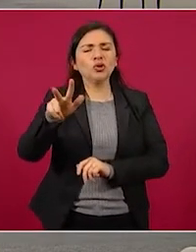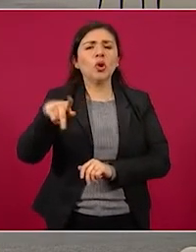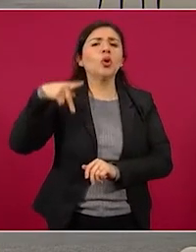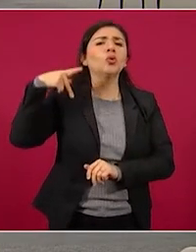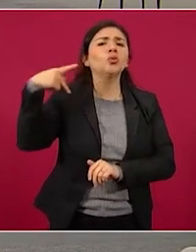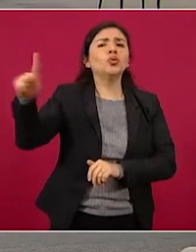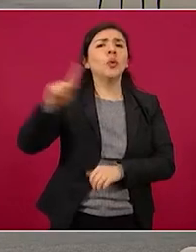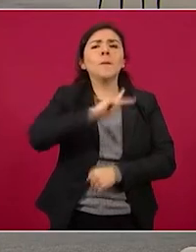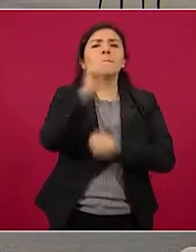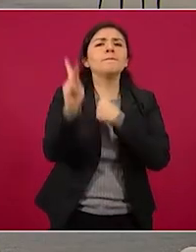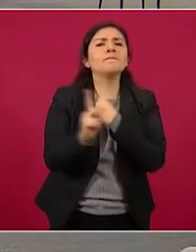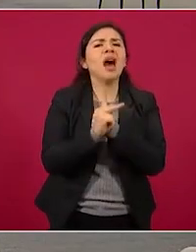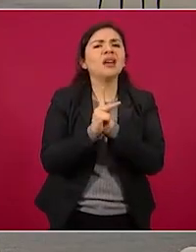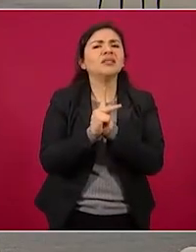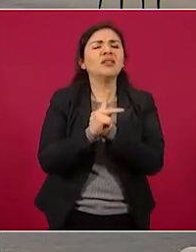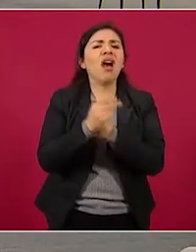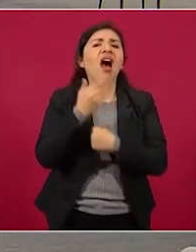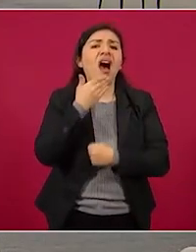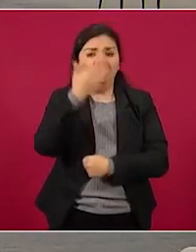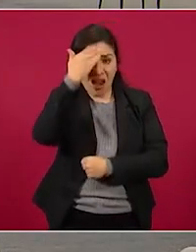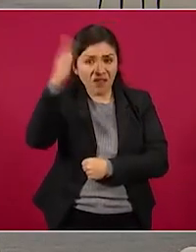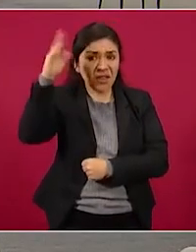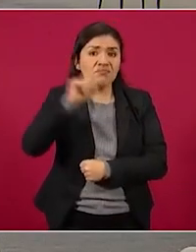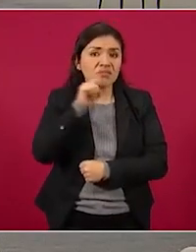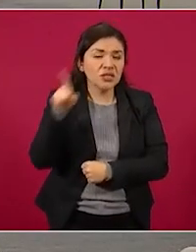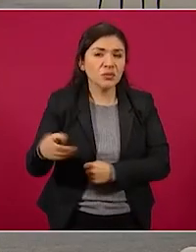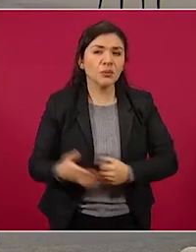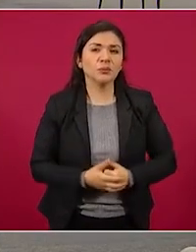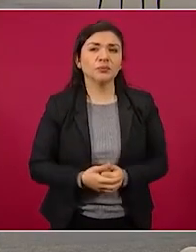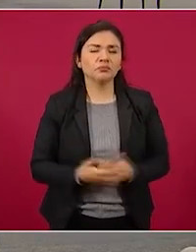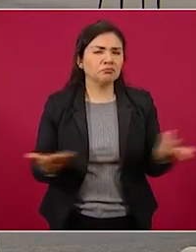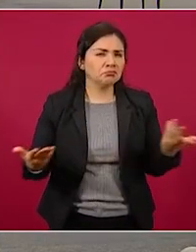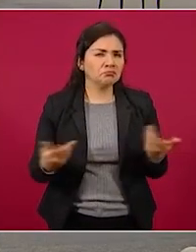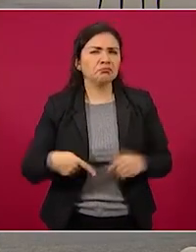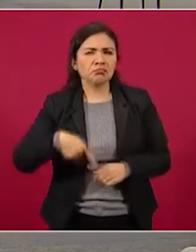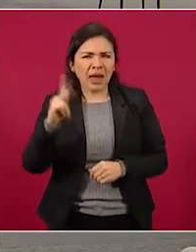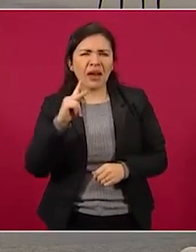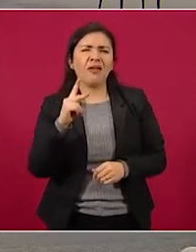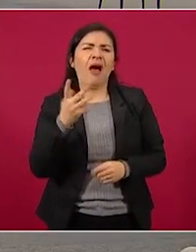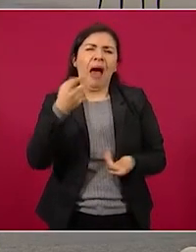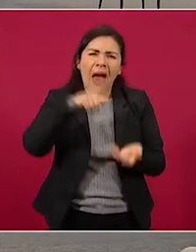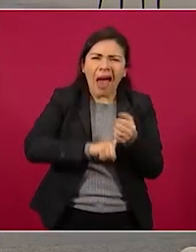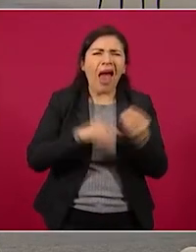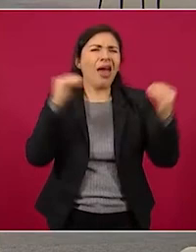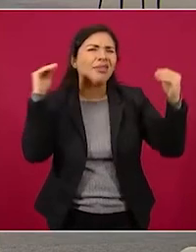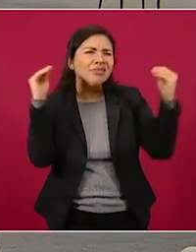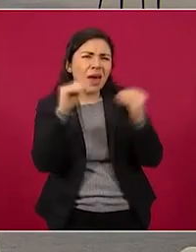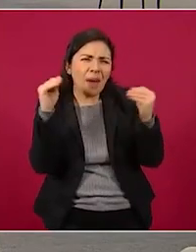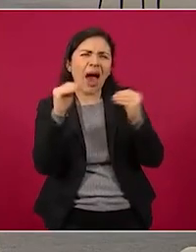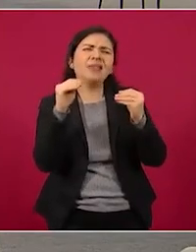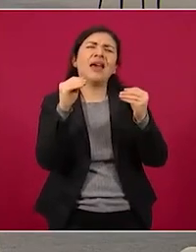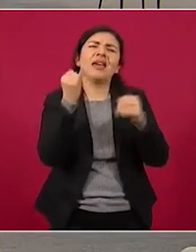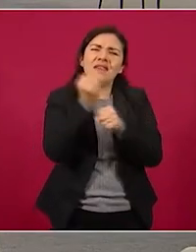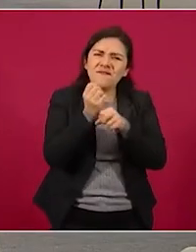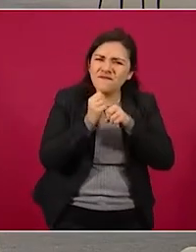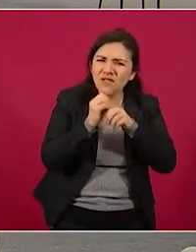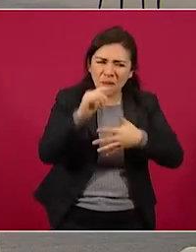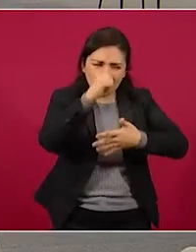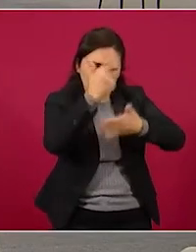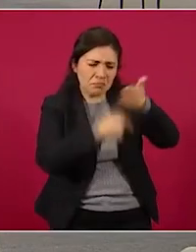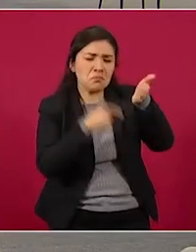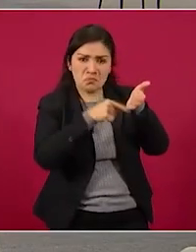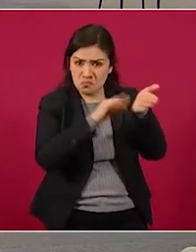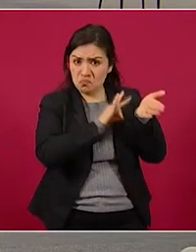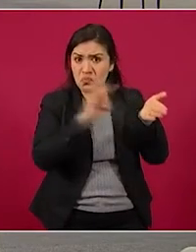de un país árabe. Pero más allá de los debates, estos datos podrían ser